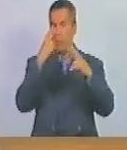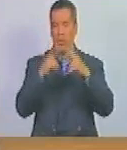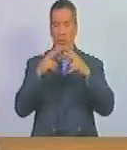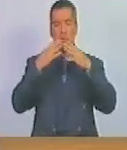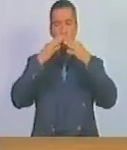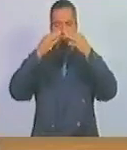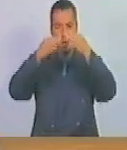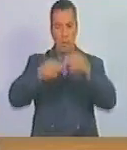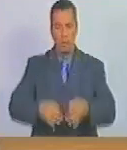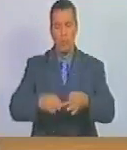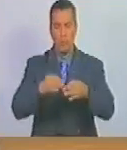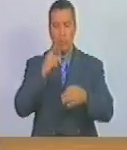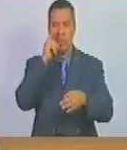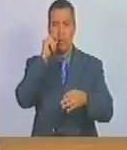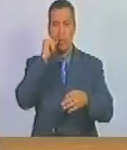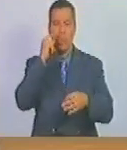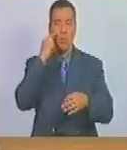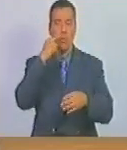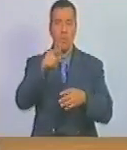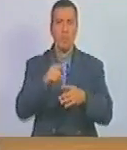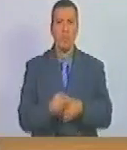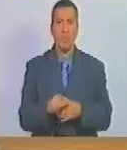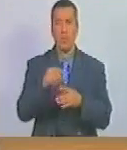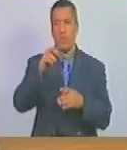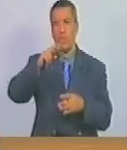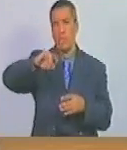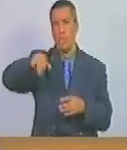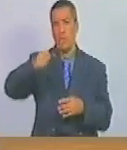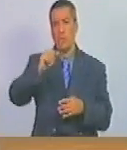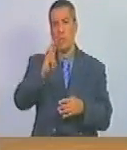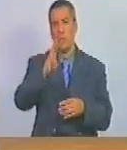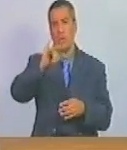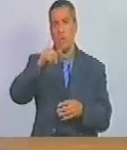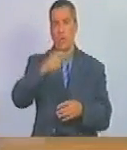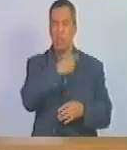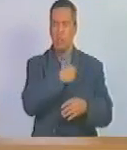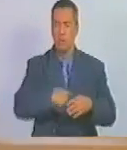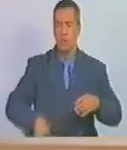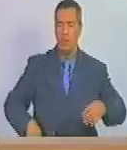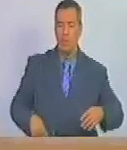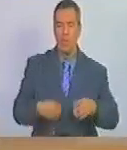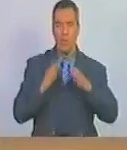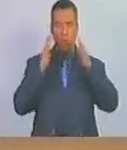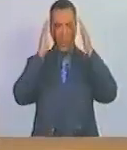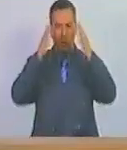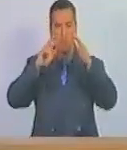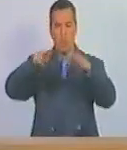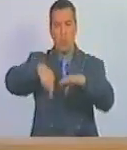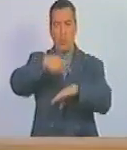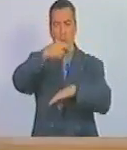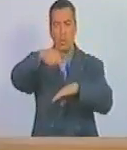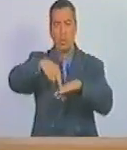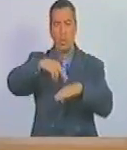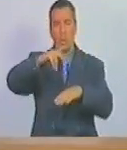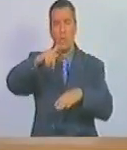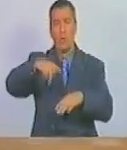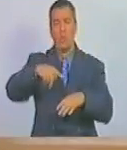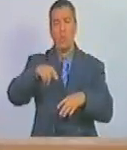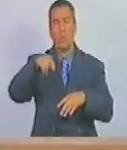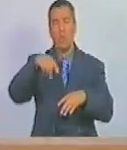oficial del excelentísimo señor Raji Fatou presidente del consejo nacional palestino